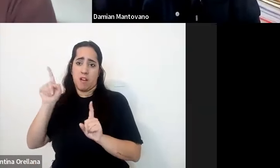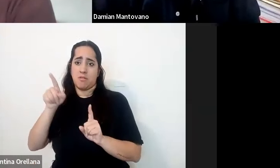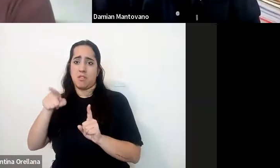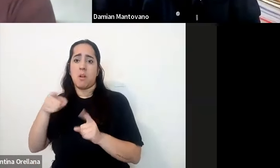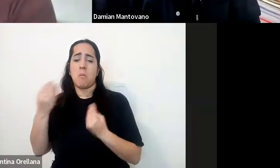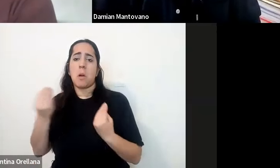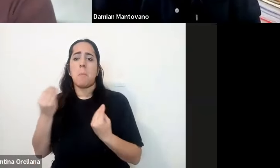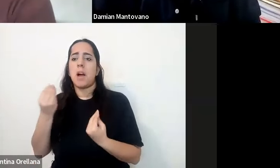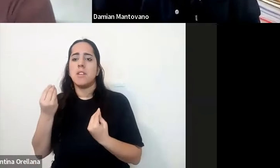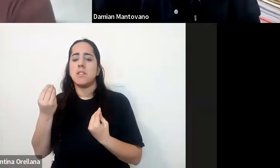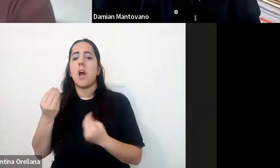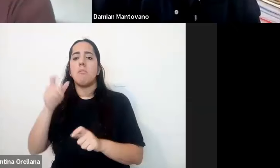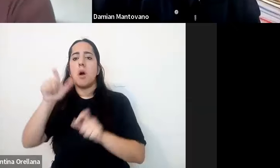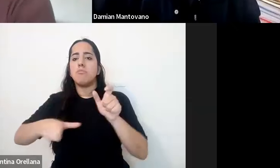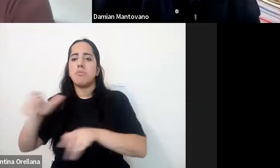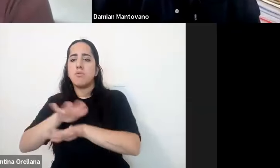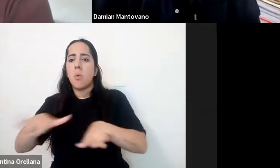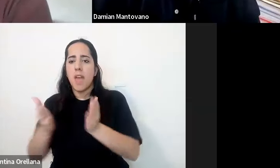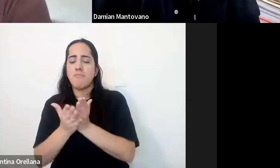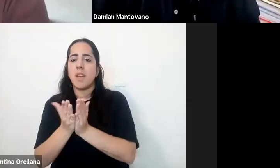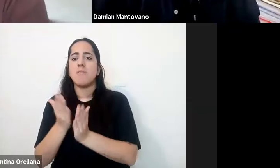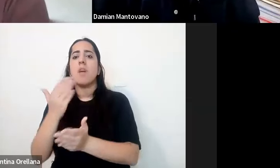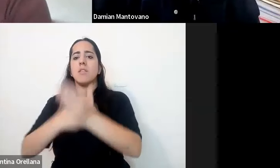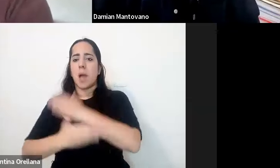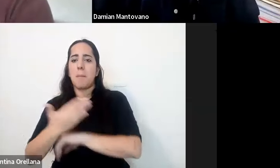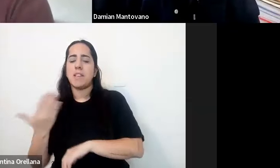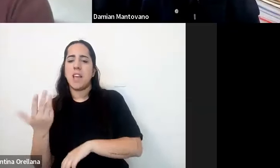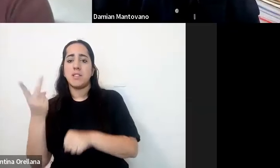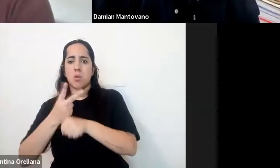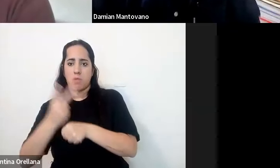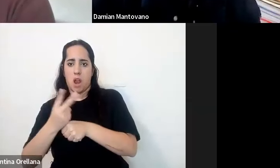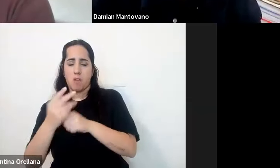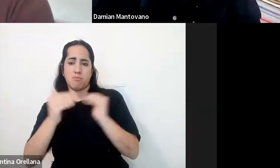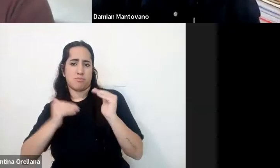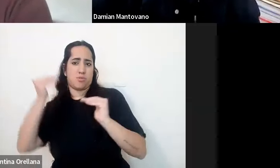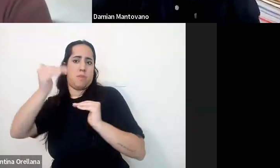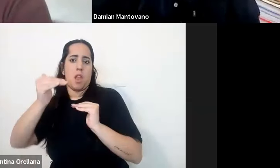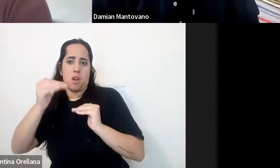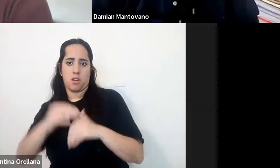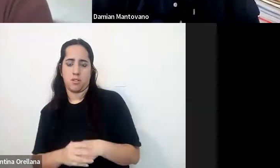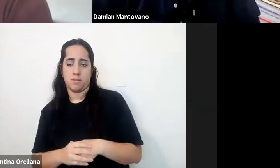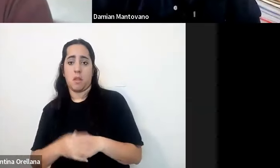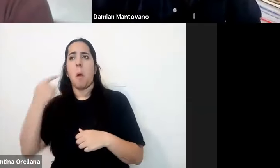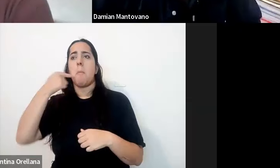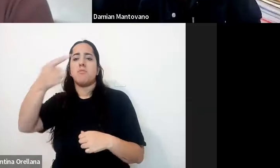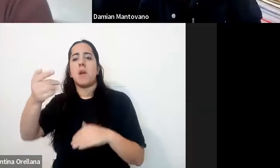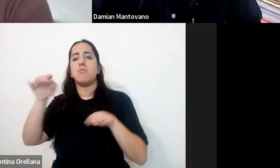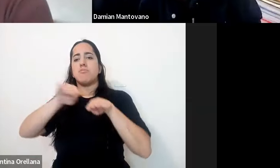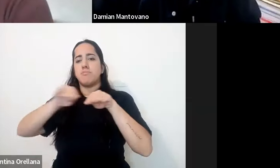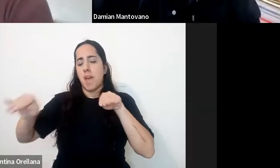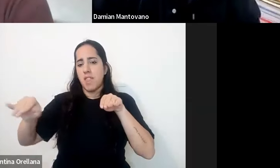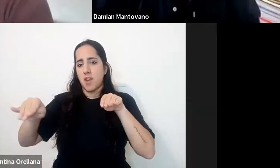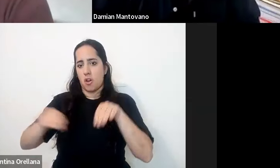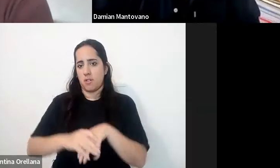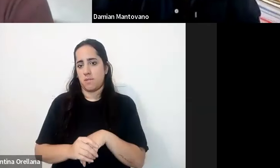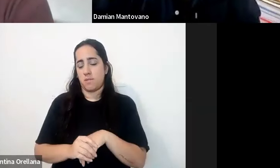con los estudiantes con discapacidad en el nivel superior nos hubiéramos preguntado qué pasa con los estudiantes en el nivel medio y hace 20 qué pasa con los estudiantes en el nivel